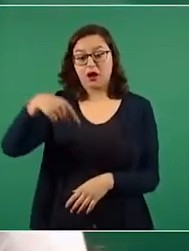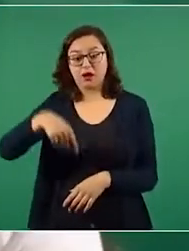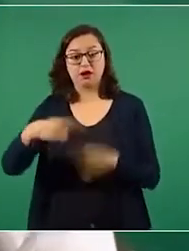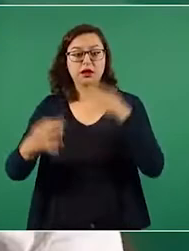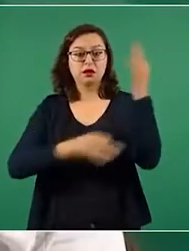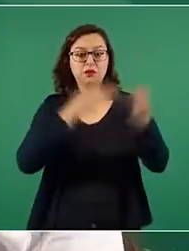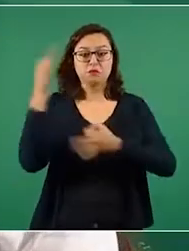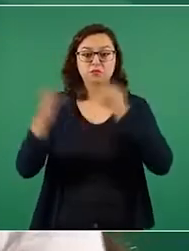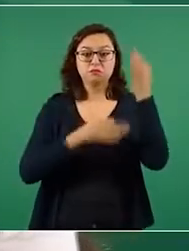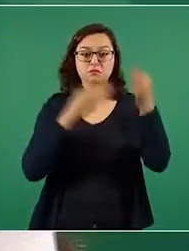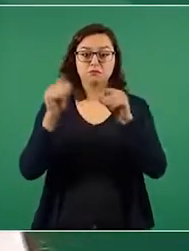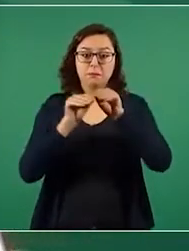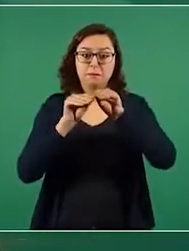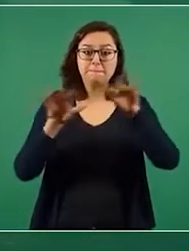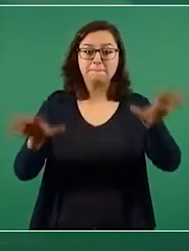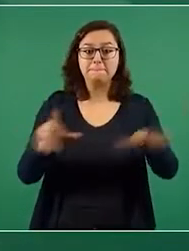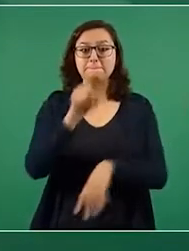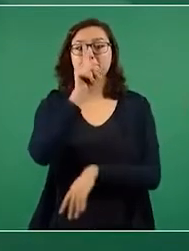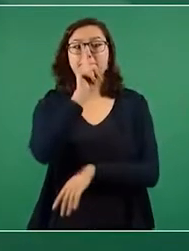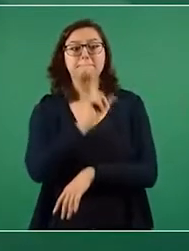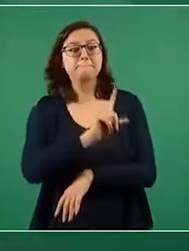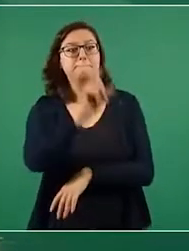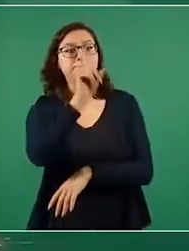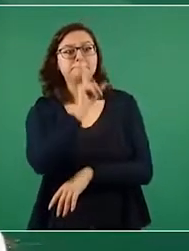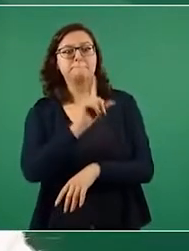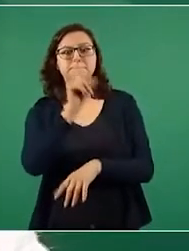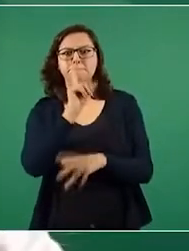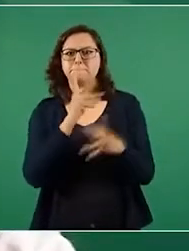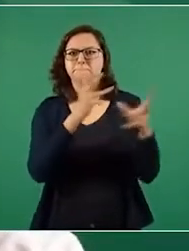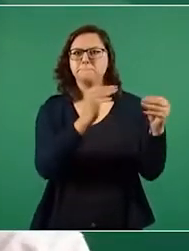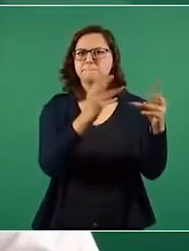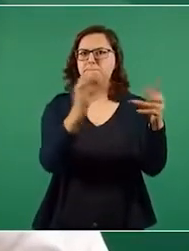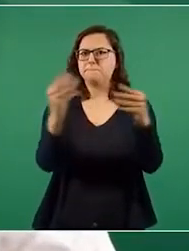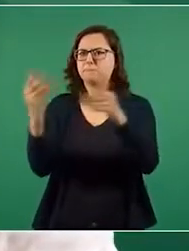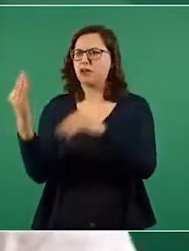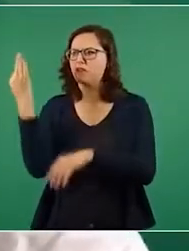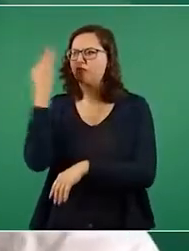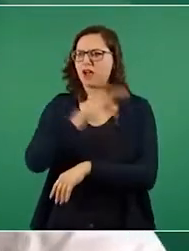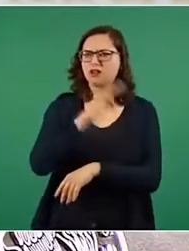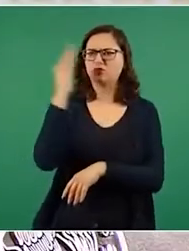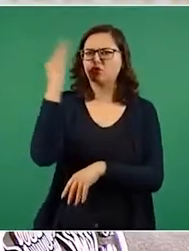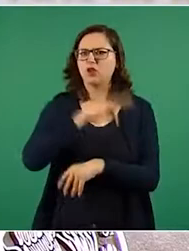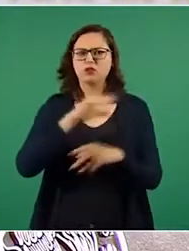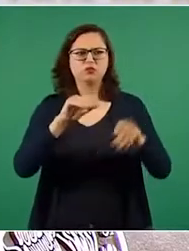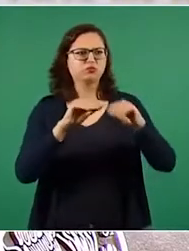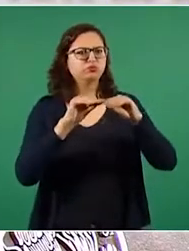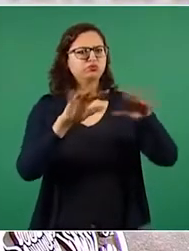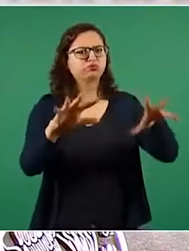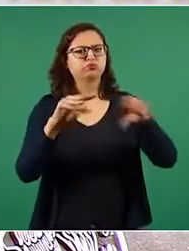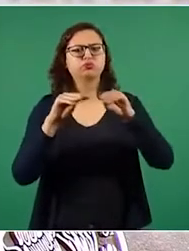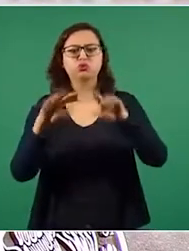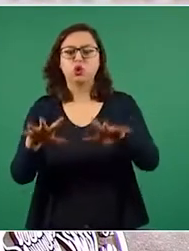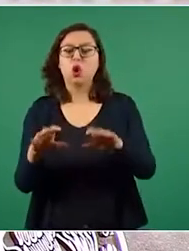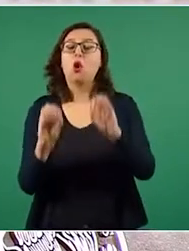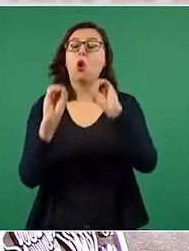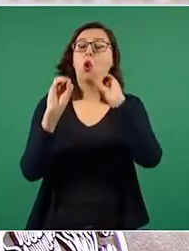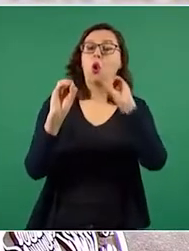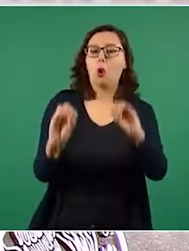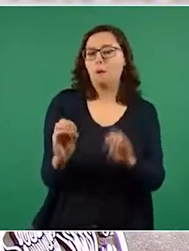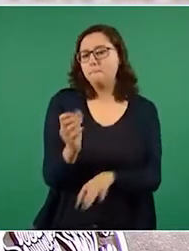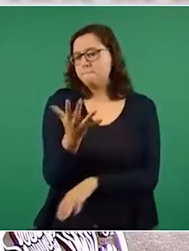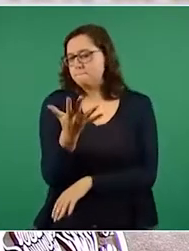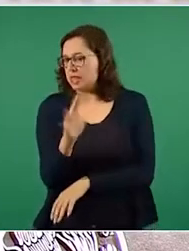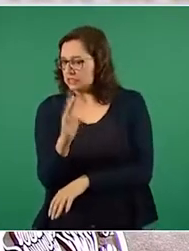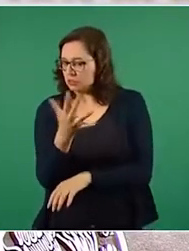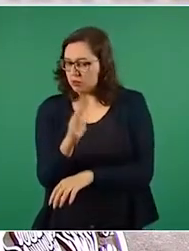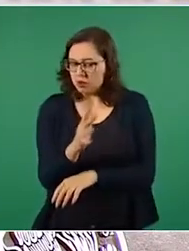aclarar o desmentir la proliferación de noticias falsas, noticias con verdades a medias o